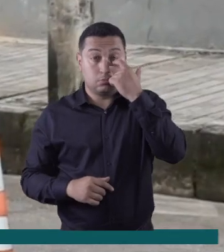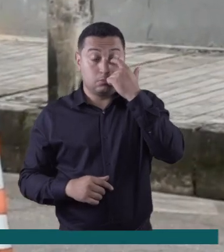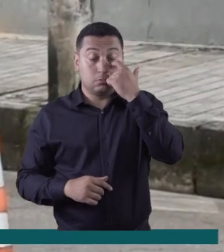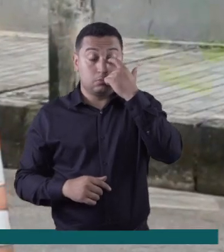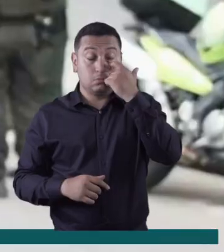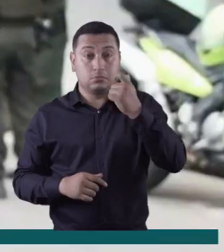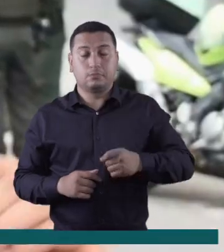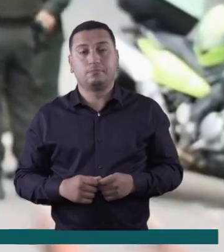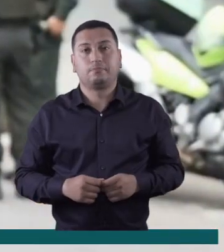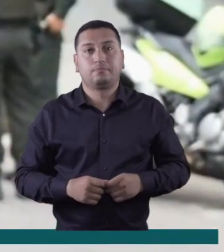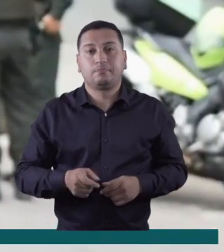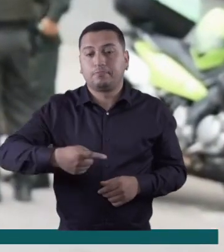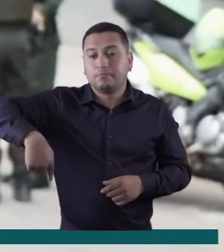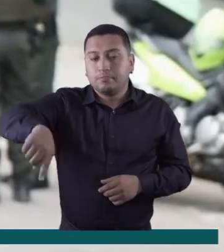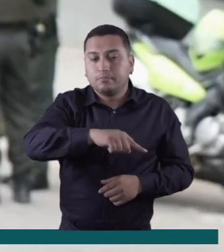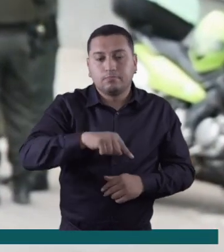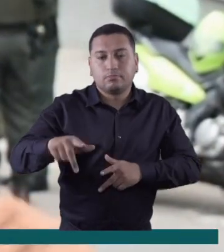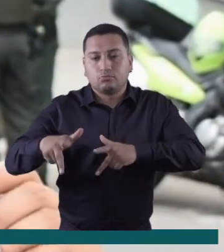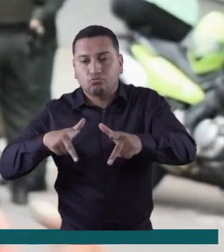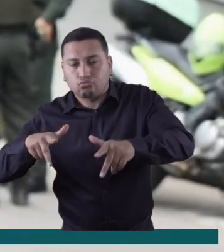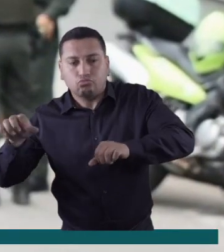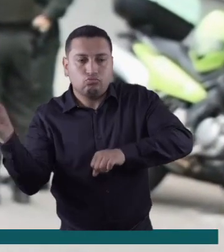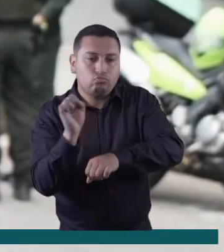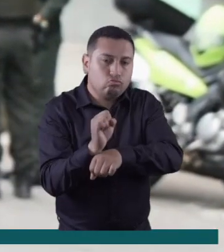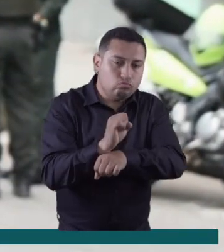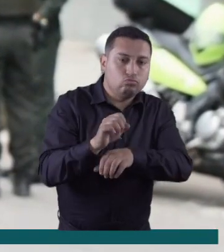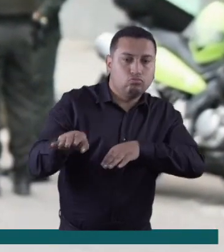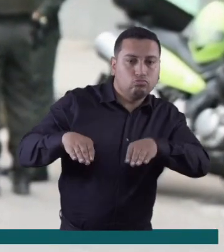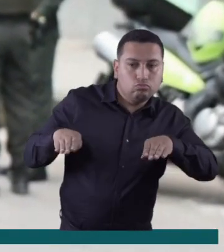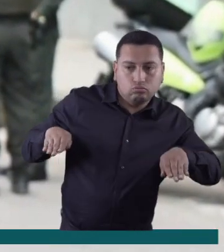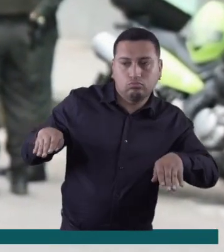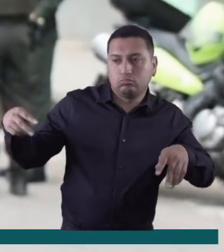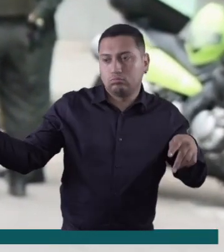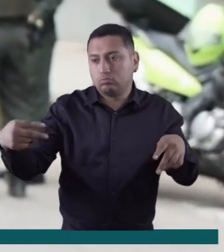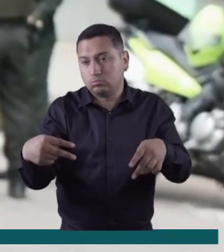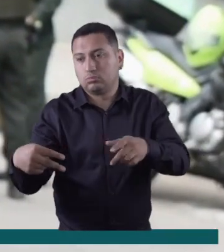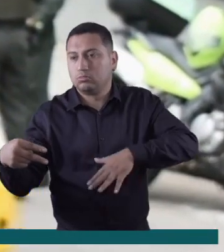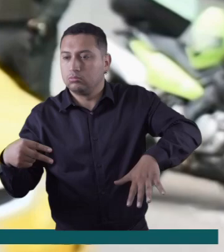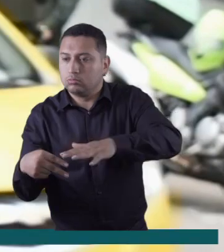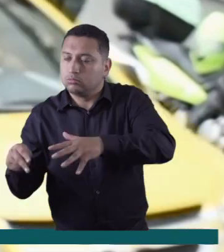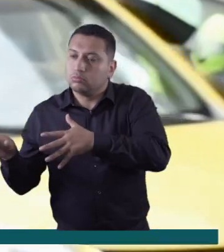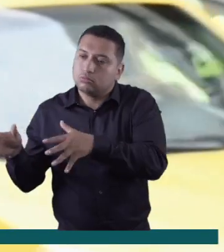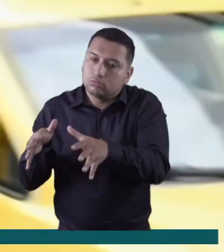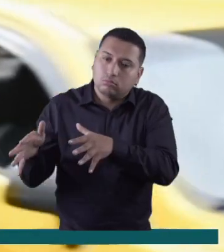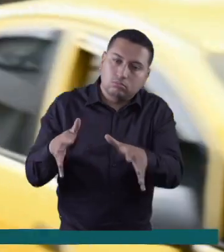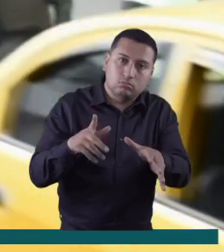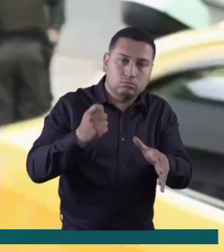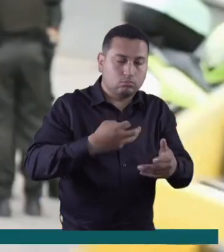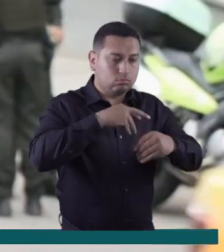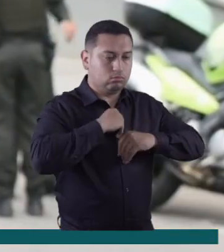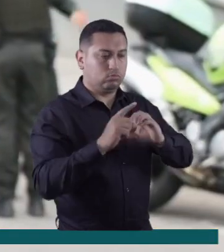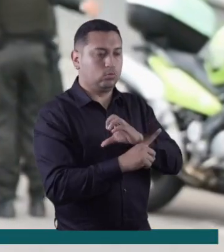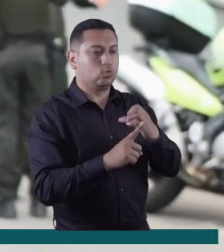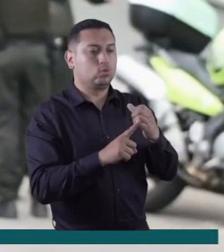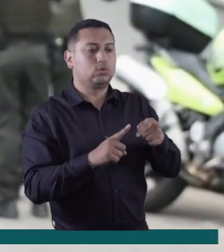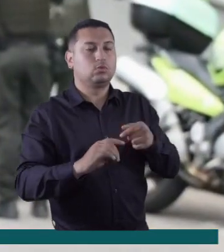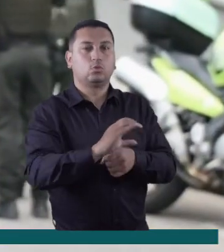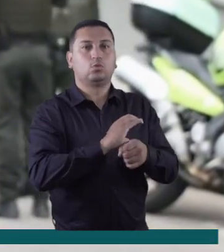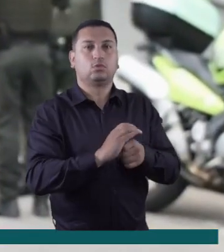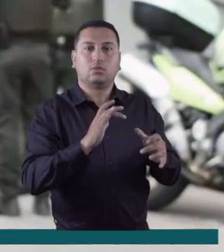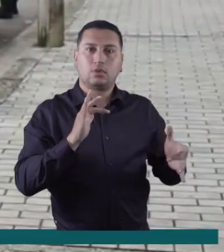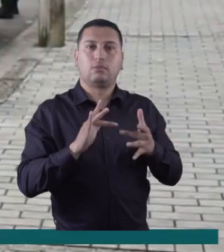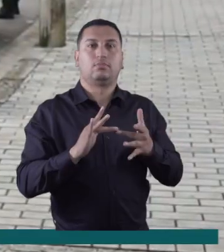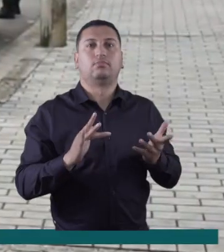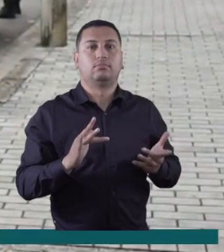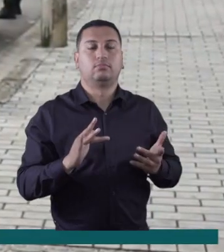tránsito. Es sensibilizar a todos los actores viales que transitan en el departamento, especialmente fortaleciendo la cultura